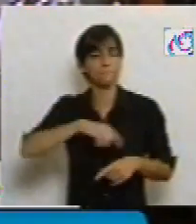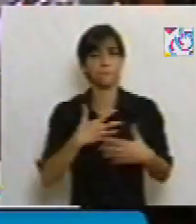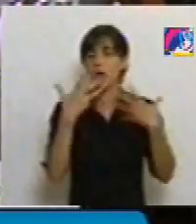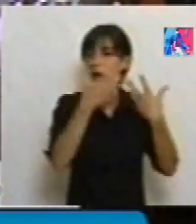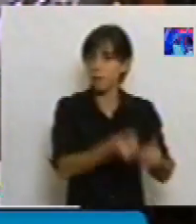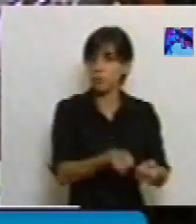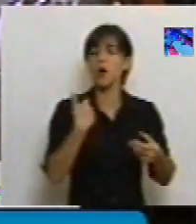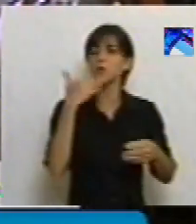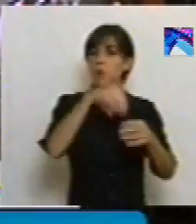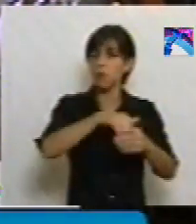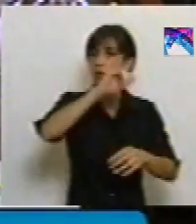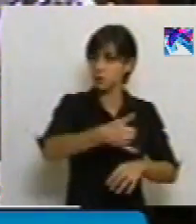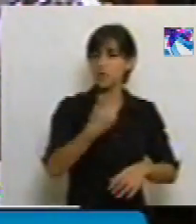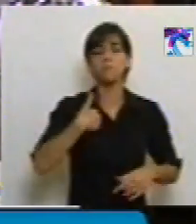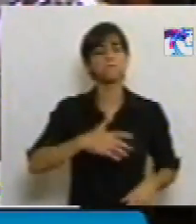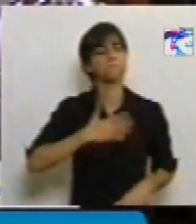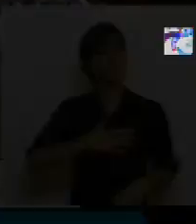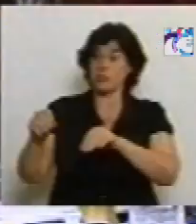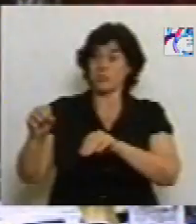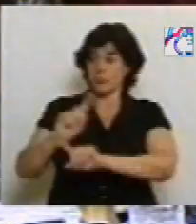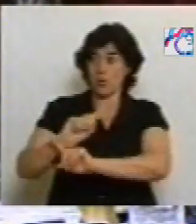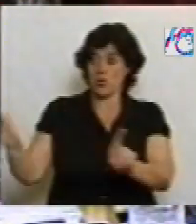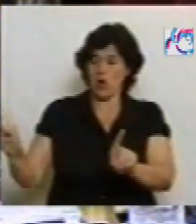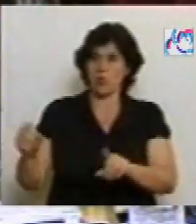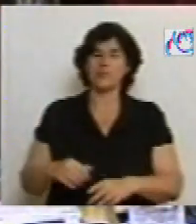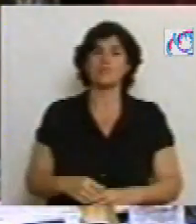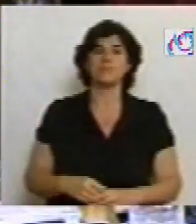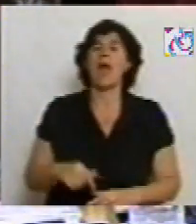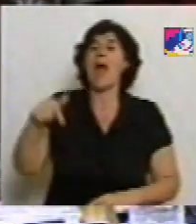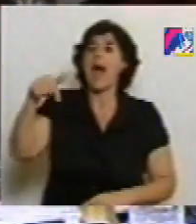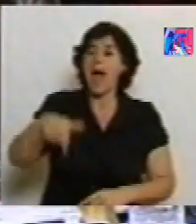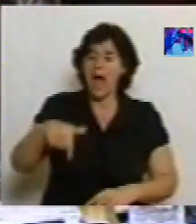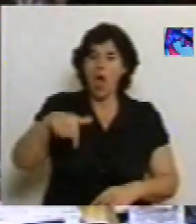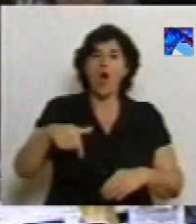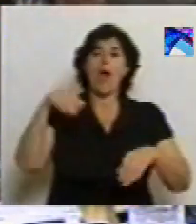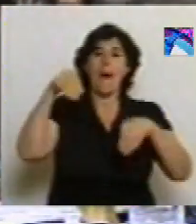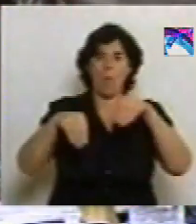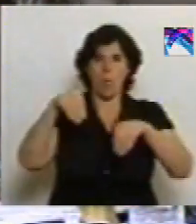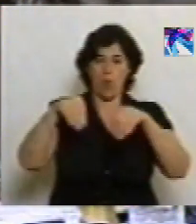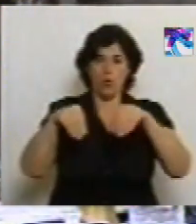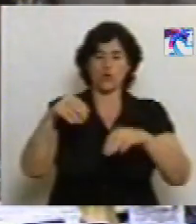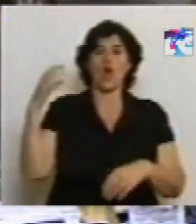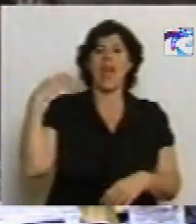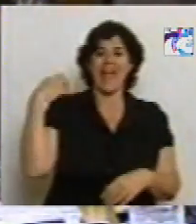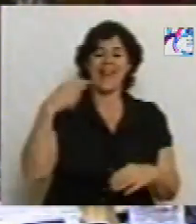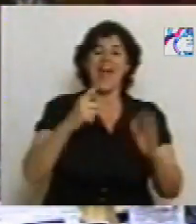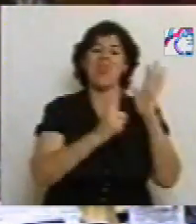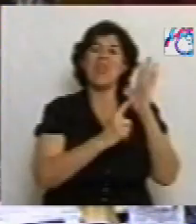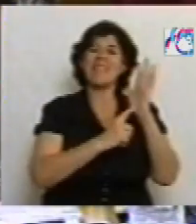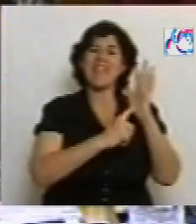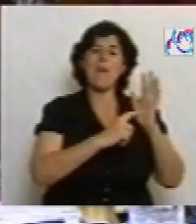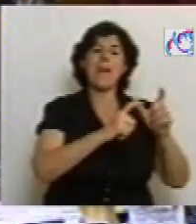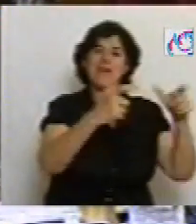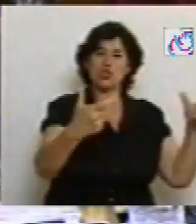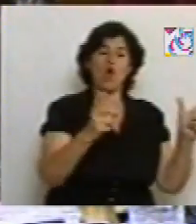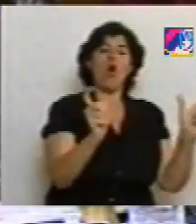desde nuestras más íntimas convicciones. Se va a votar, en general, el dictamen de mayoría de las